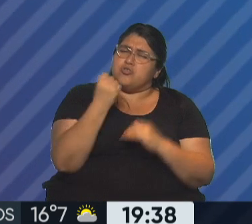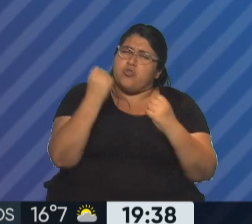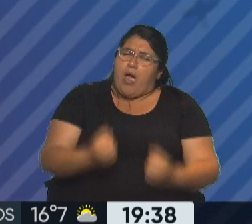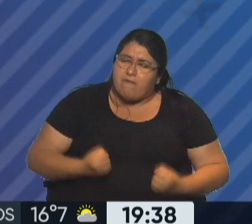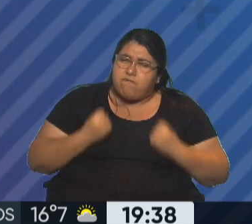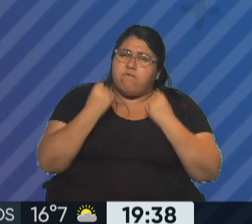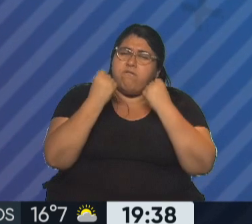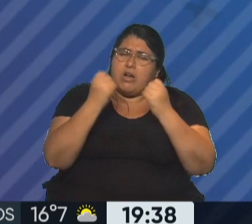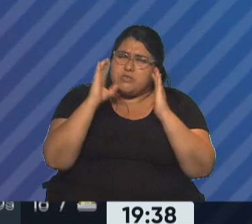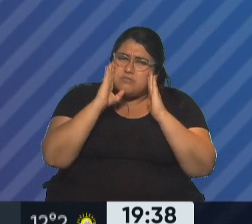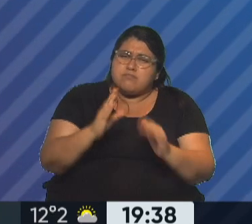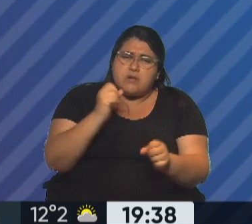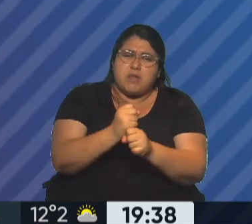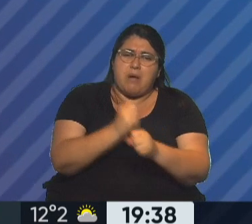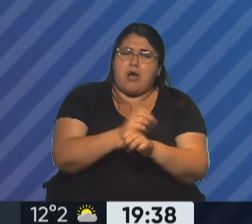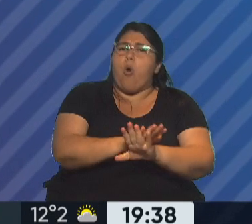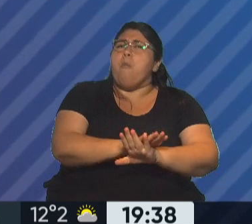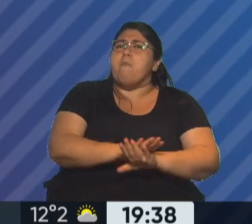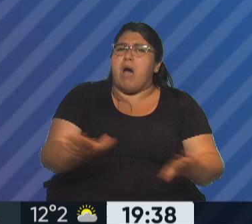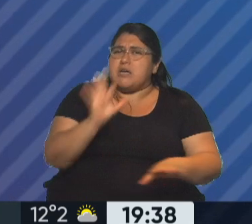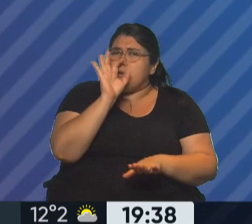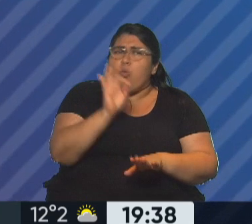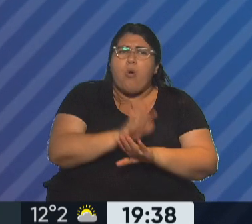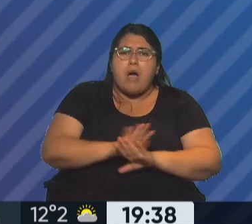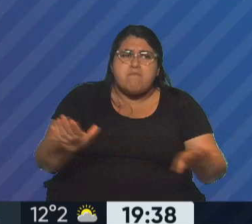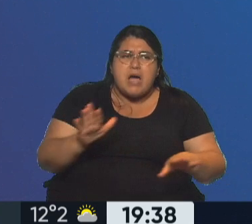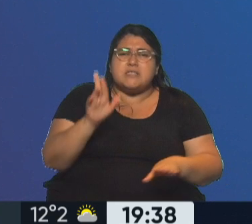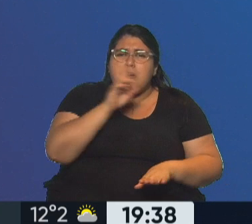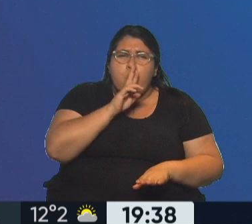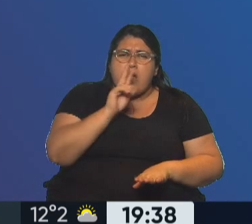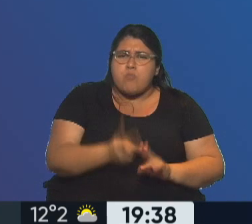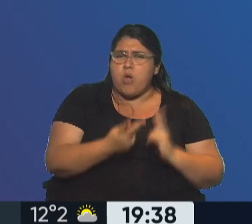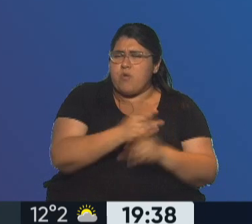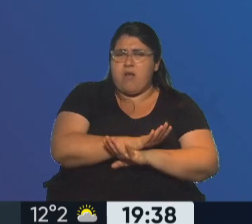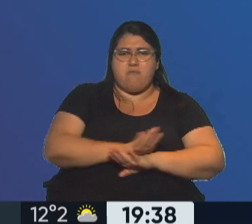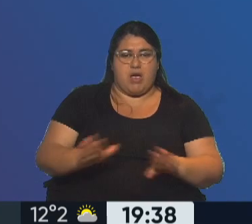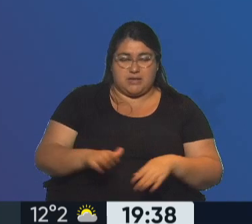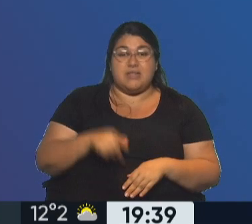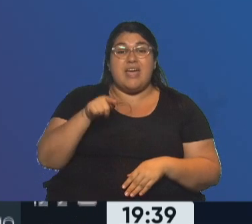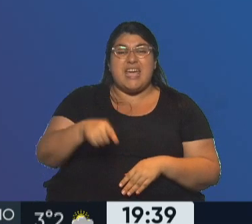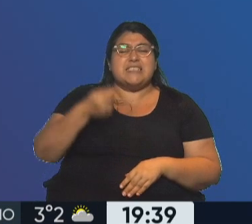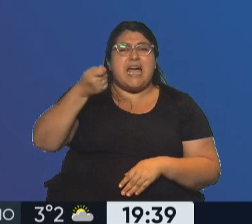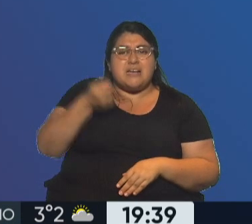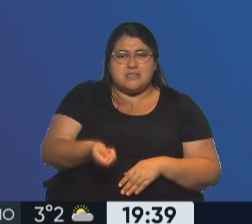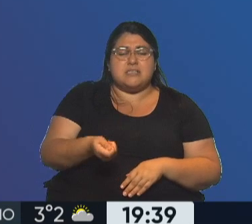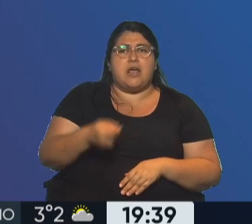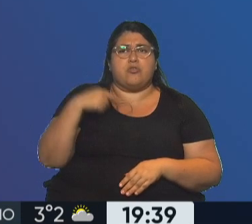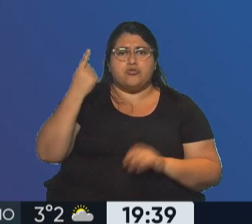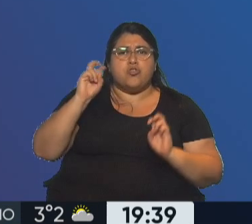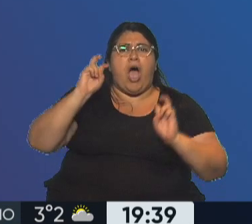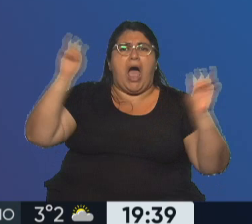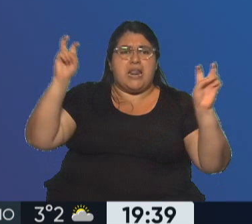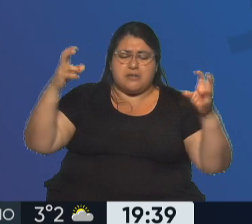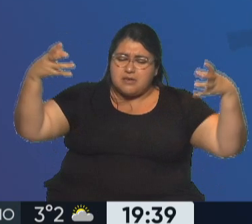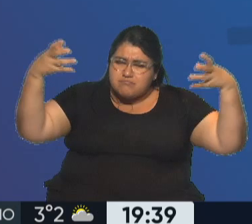para que no haya más Nildas a las que lloremos como hoy. Este femicidio nos convoca a estar en alerta y actuar en forma